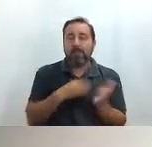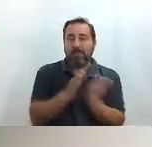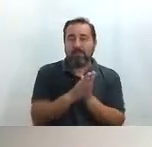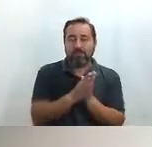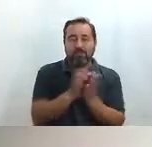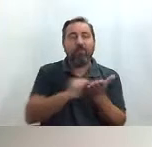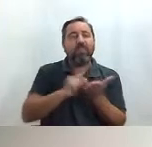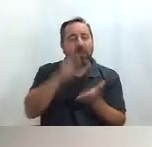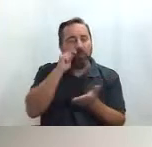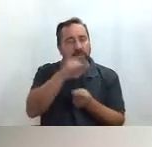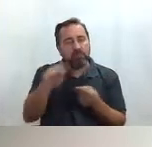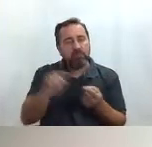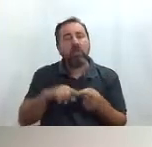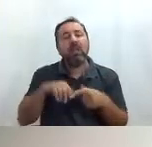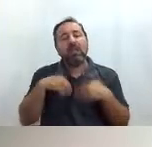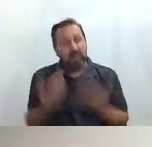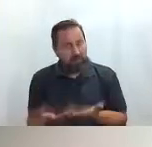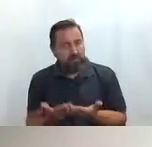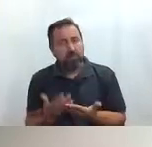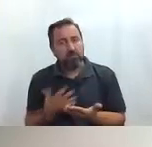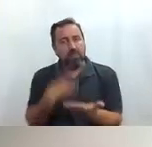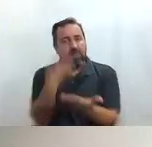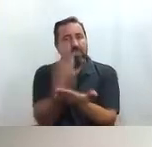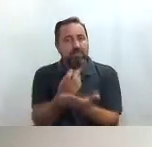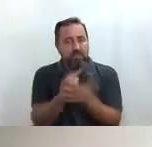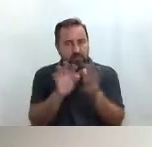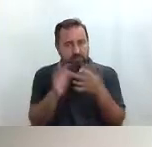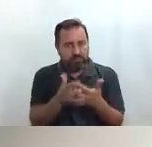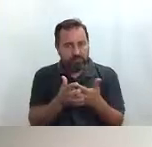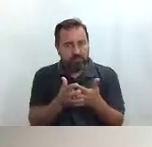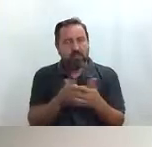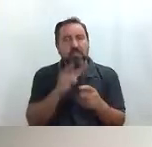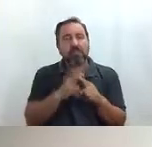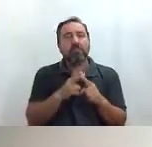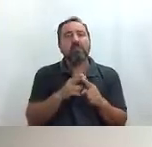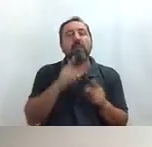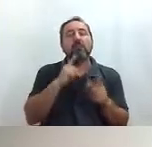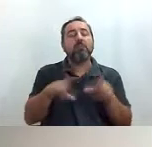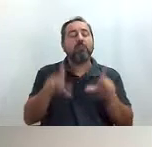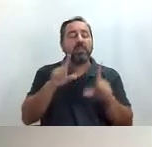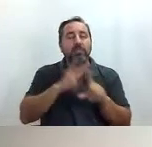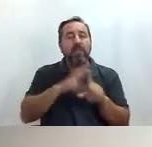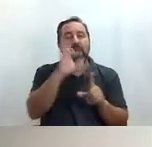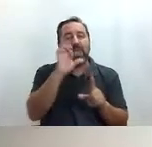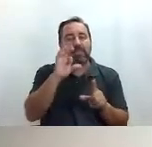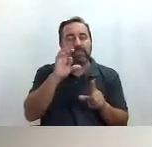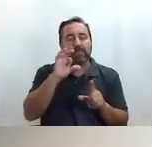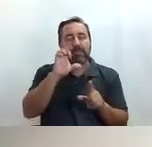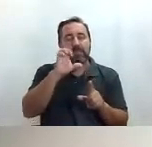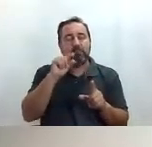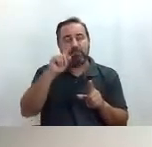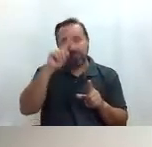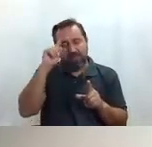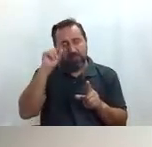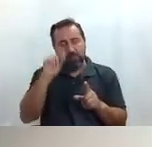turismo y también os la podéis descargar online en el portal esmadrid.com, que aparte es bastante fácil y amable de ver